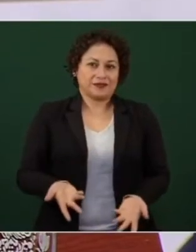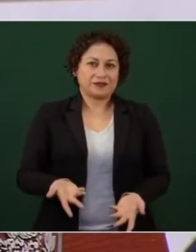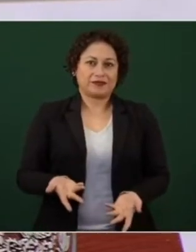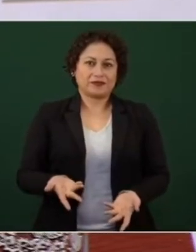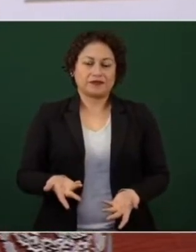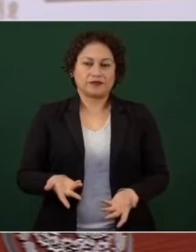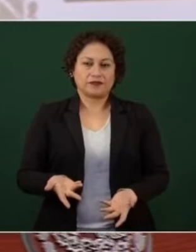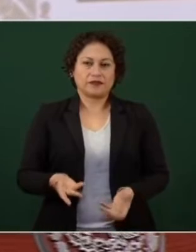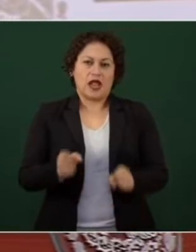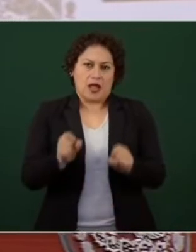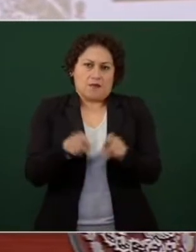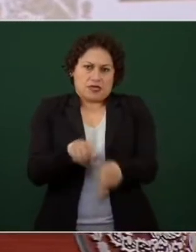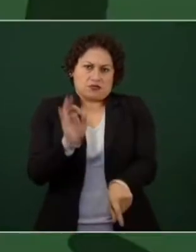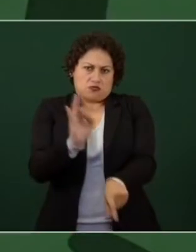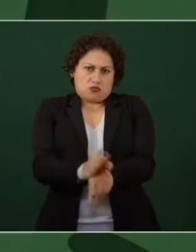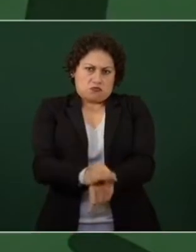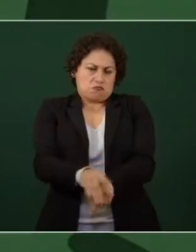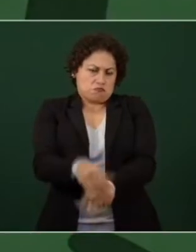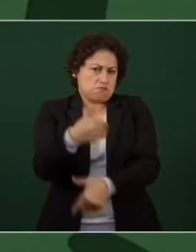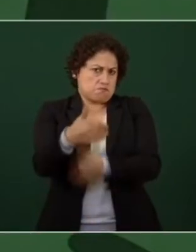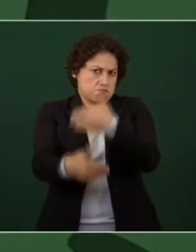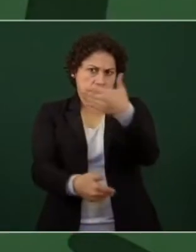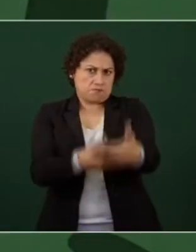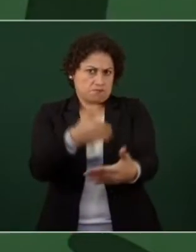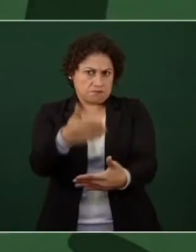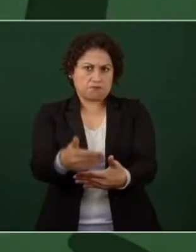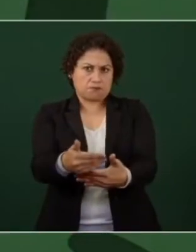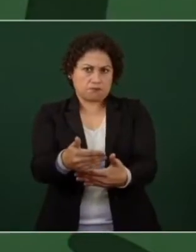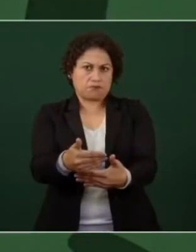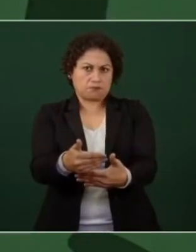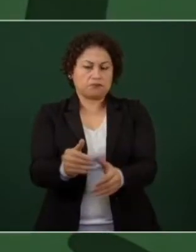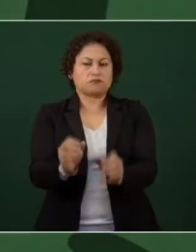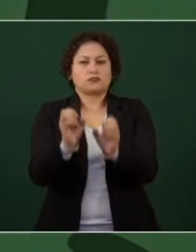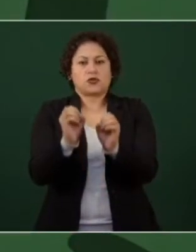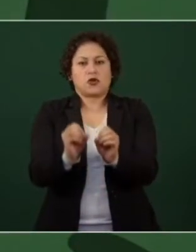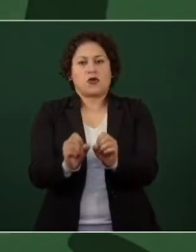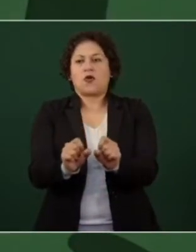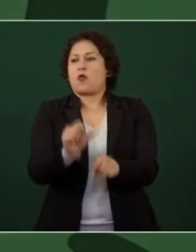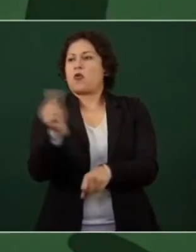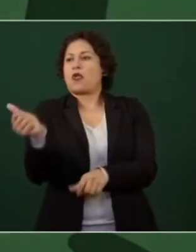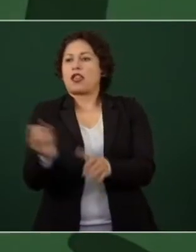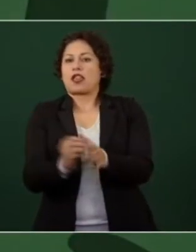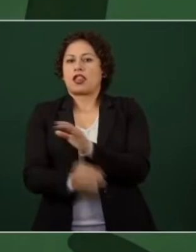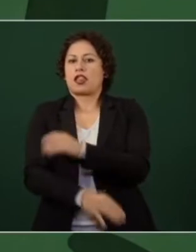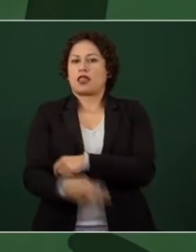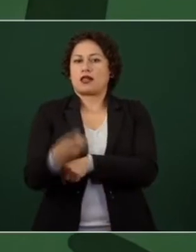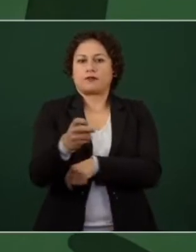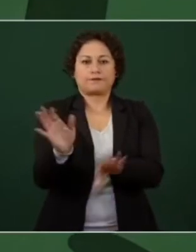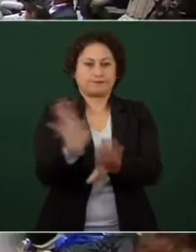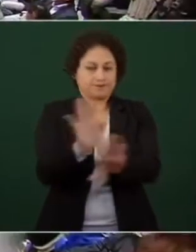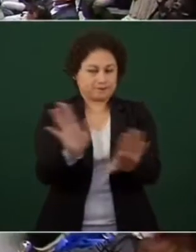debido proceso o el debido pretexto sino